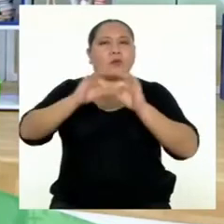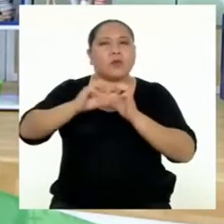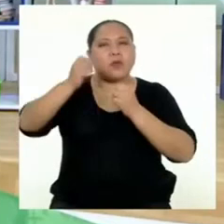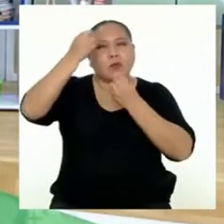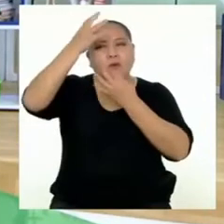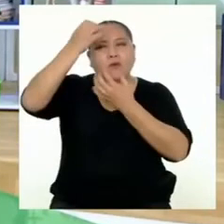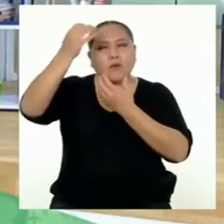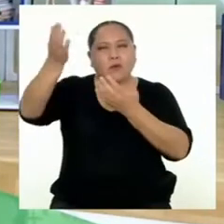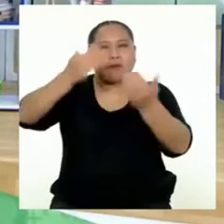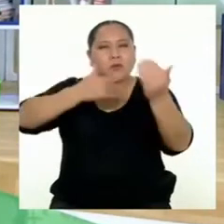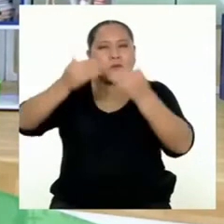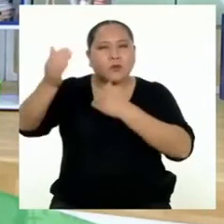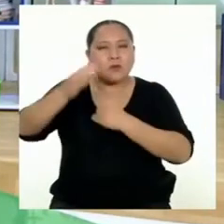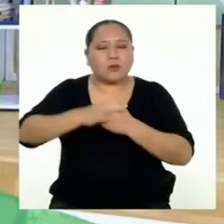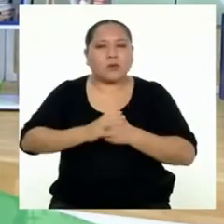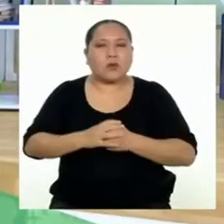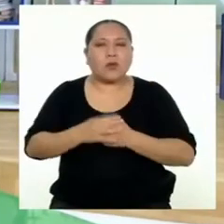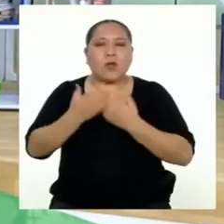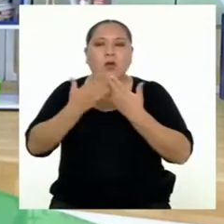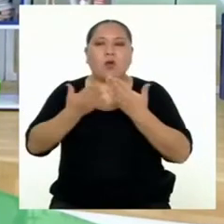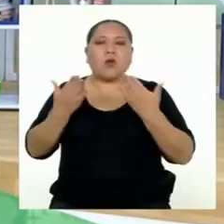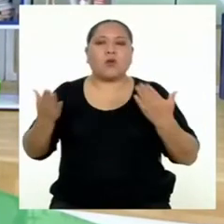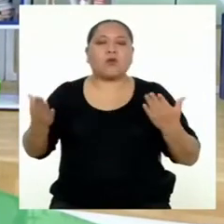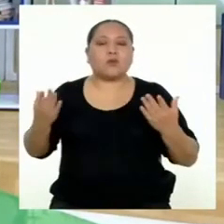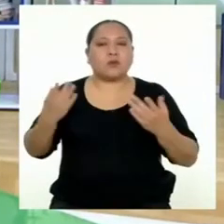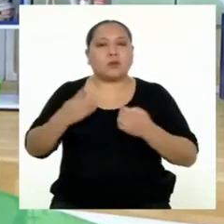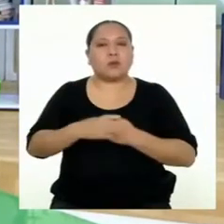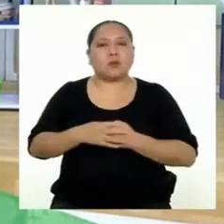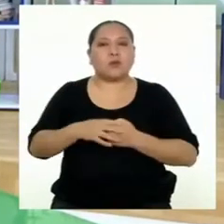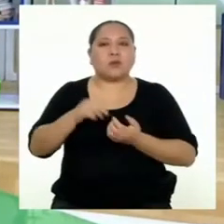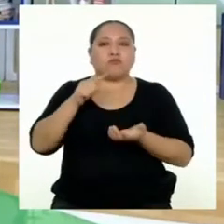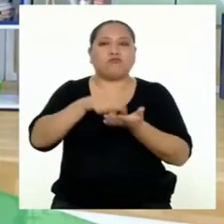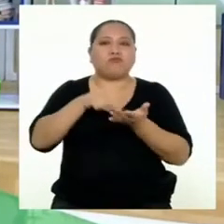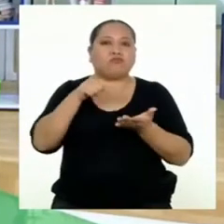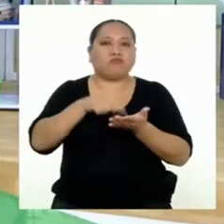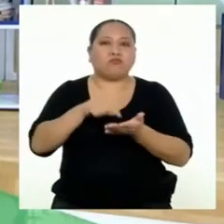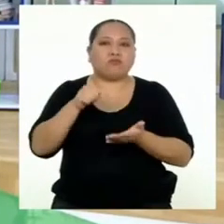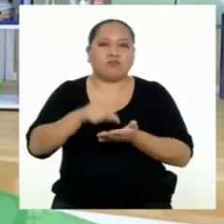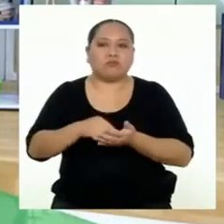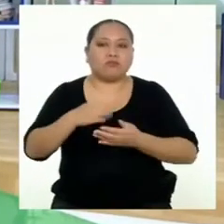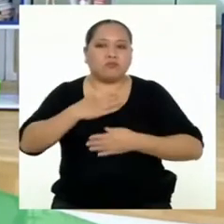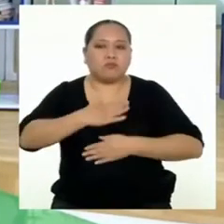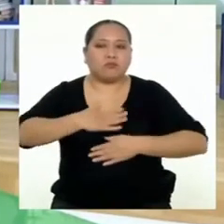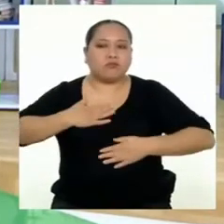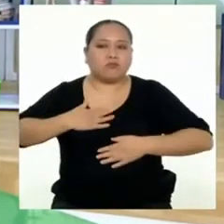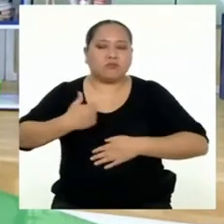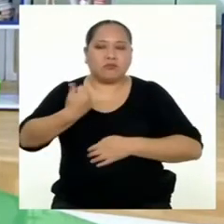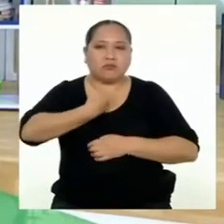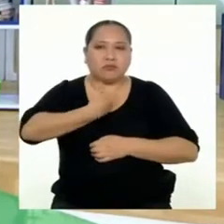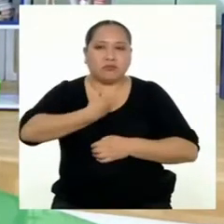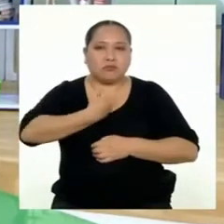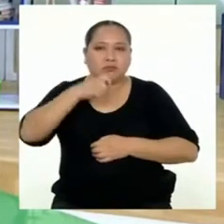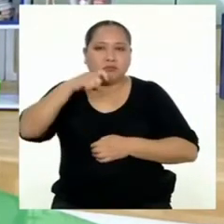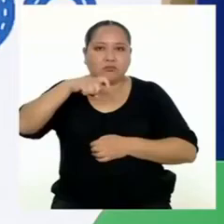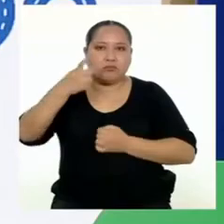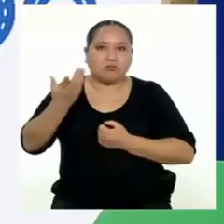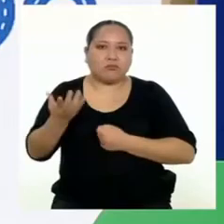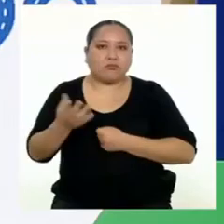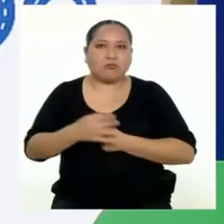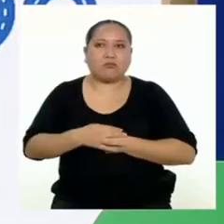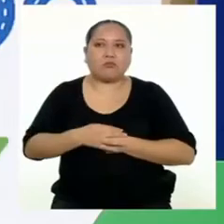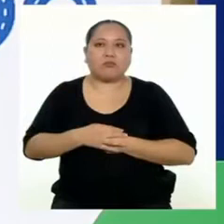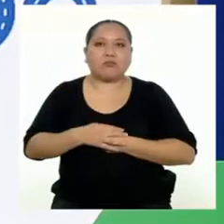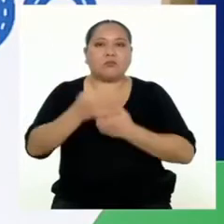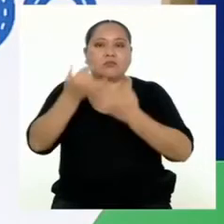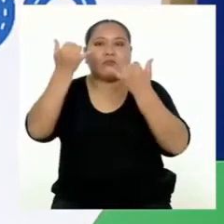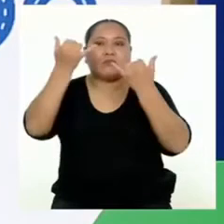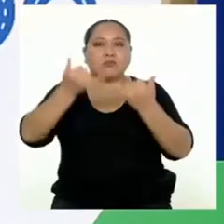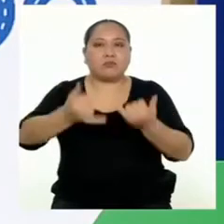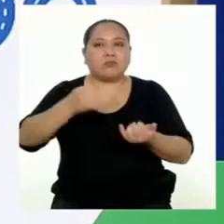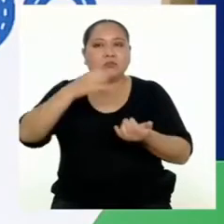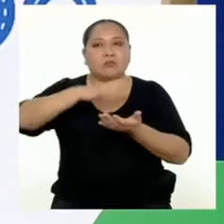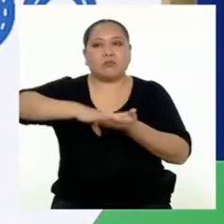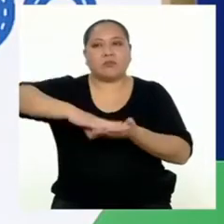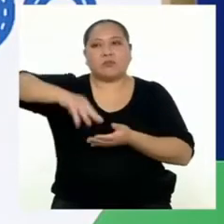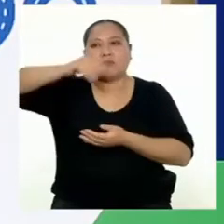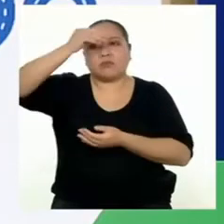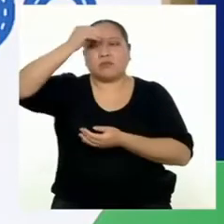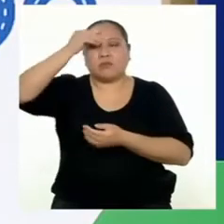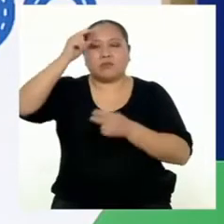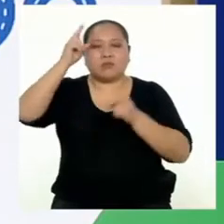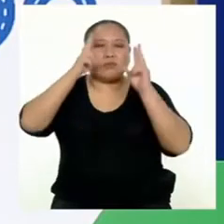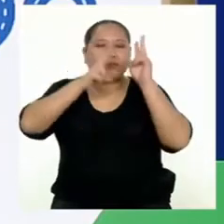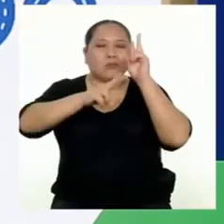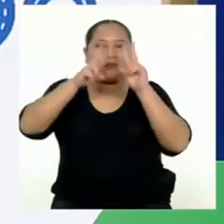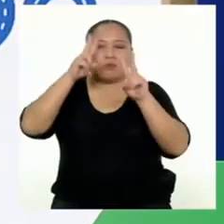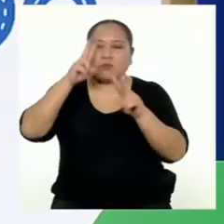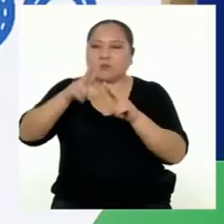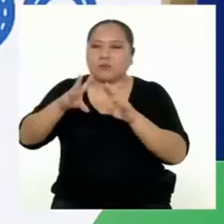informados sobre los productos financieros de endeudamiento para satisfacer nuestras necesidades? El día de hoy aprenderemos a